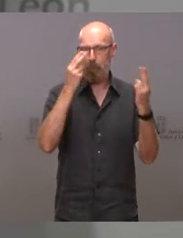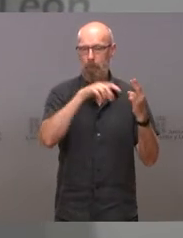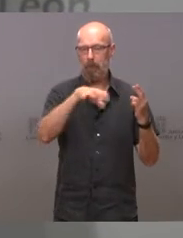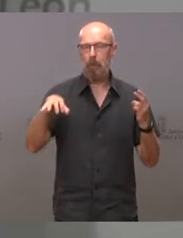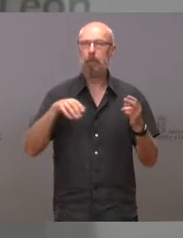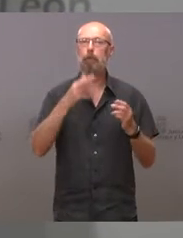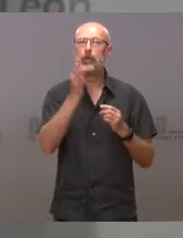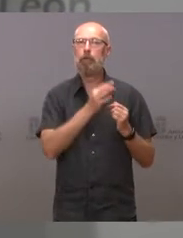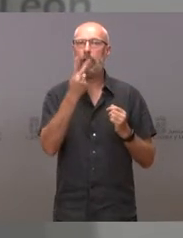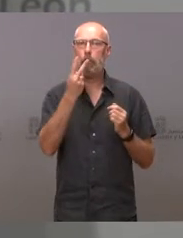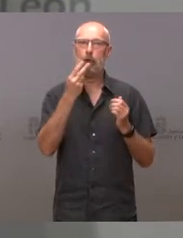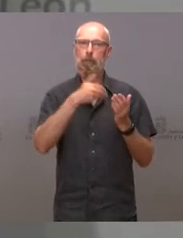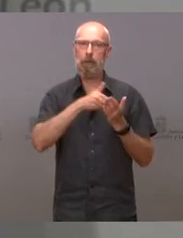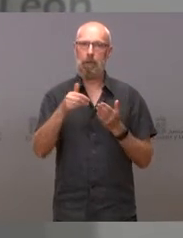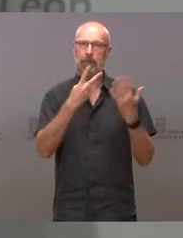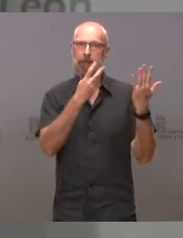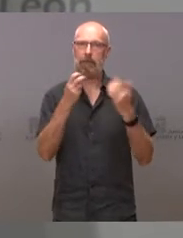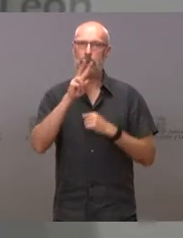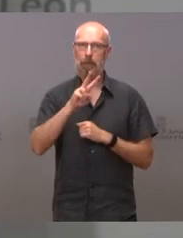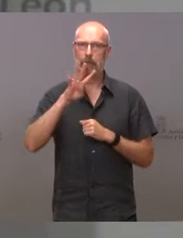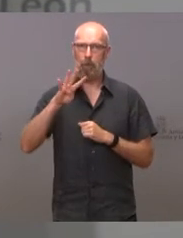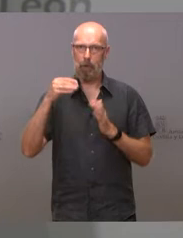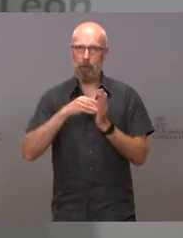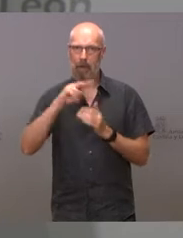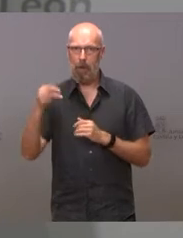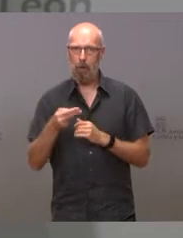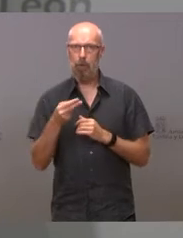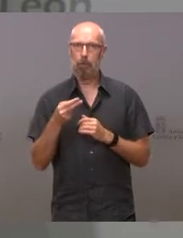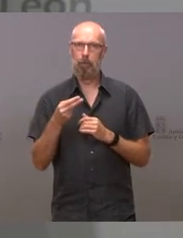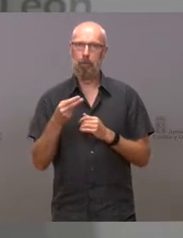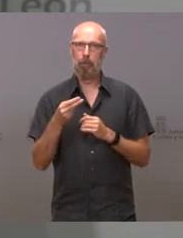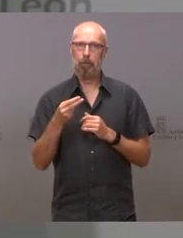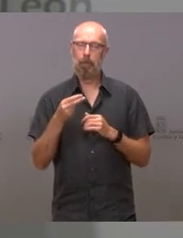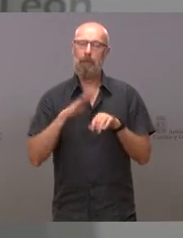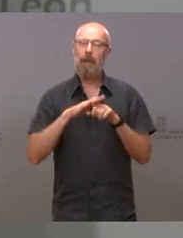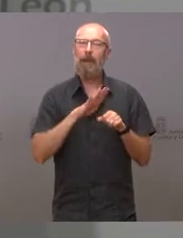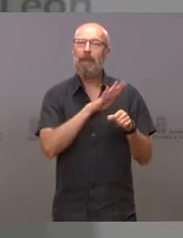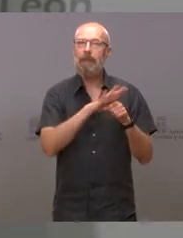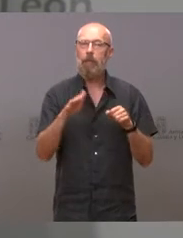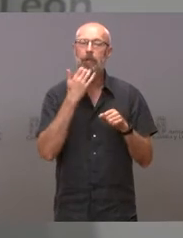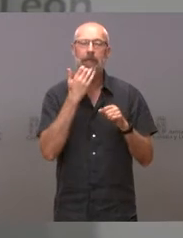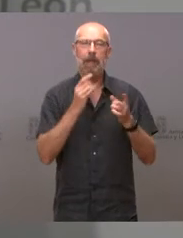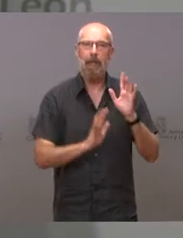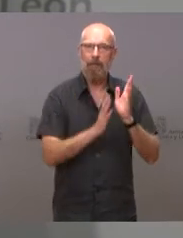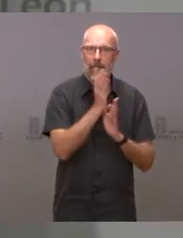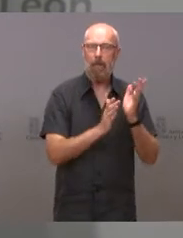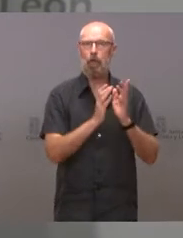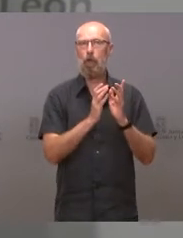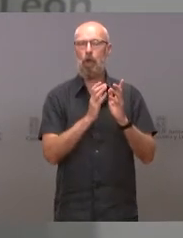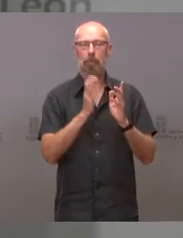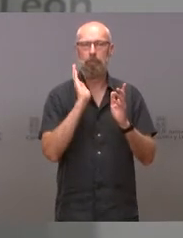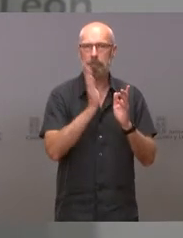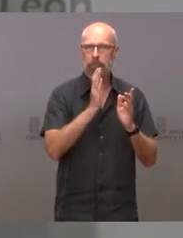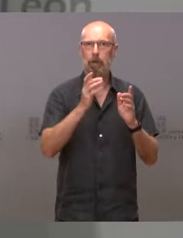.724.000 euros. Esta póliza cubre los daños causados por incendios, actos de vandalismo, explosiones,